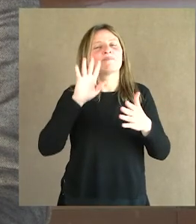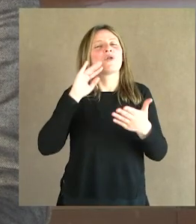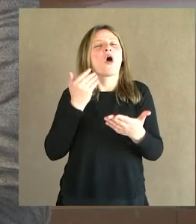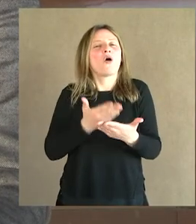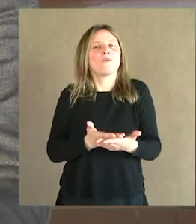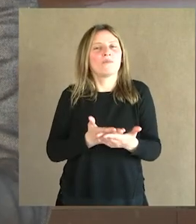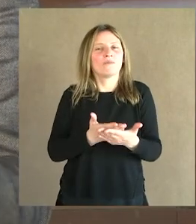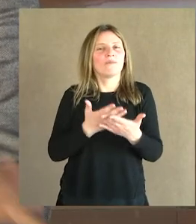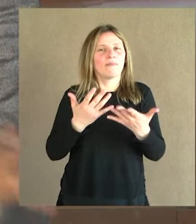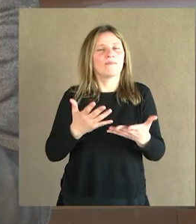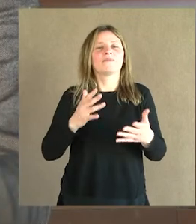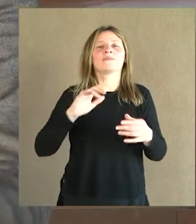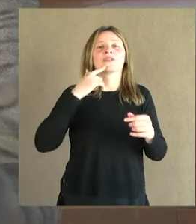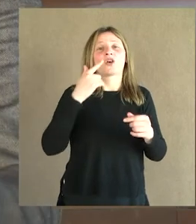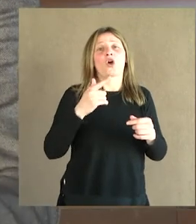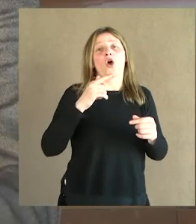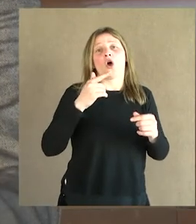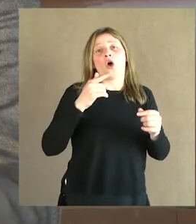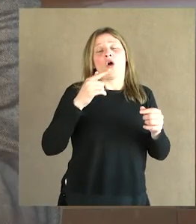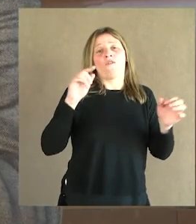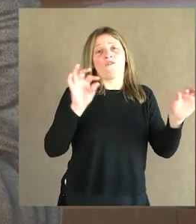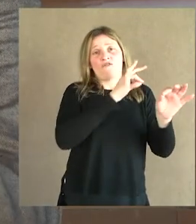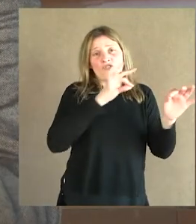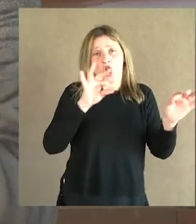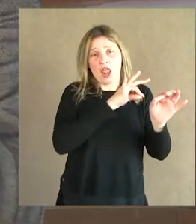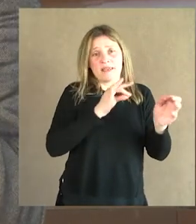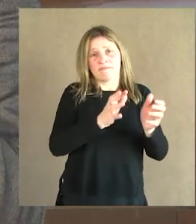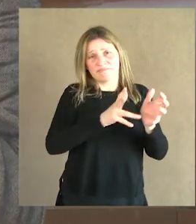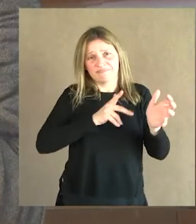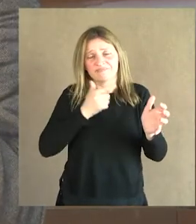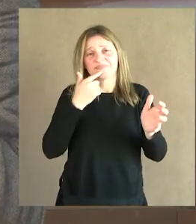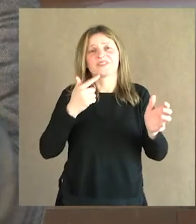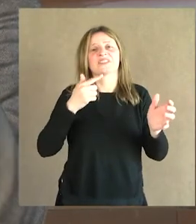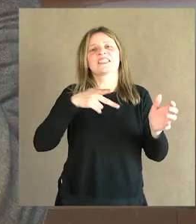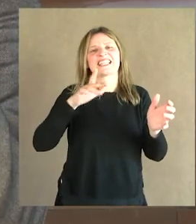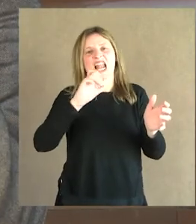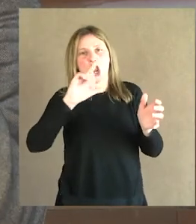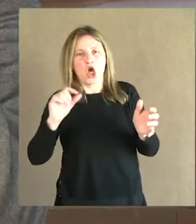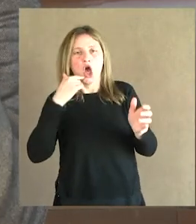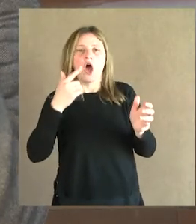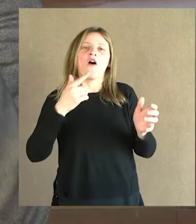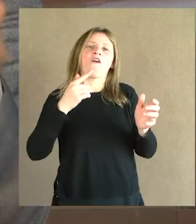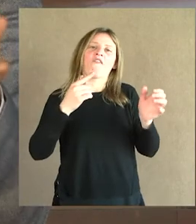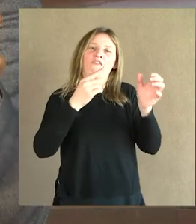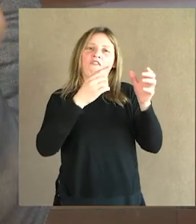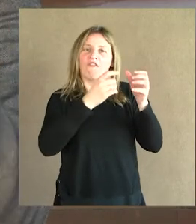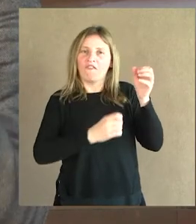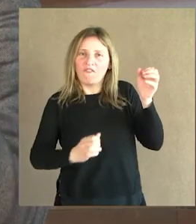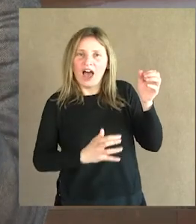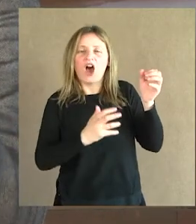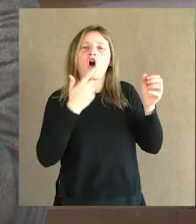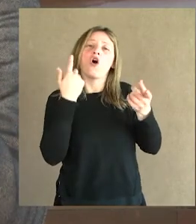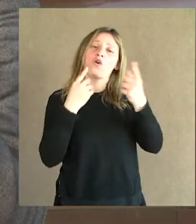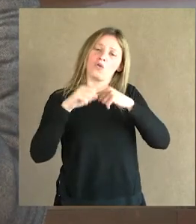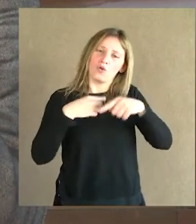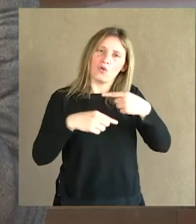con un quinteto de cuerdas, es decir, dos violines, viola, chelo y contrabajo, que el chelo y el bajo participan del